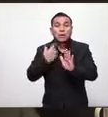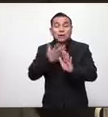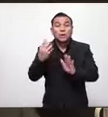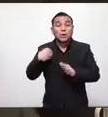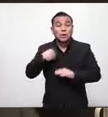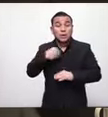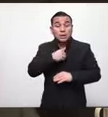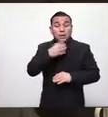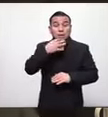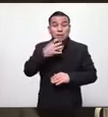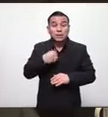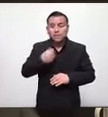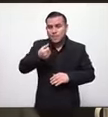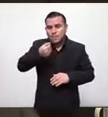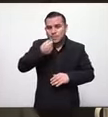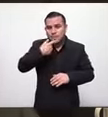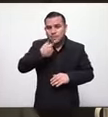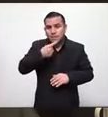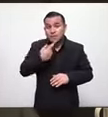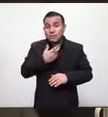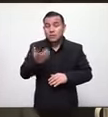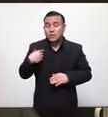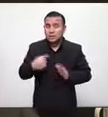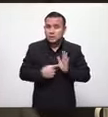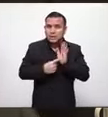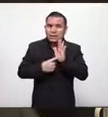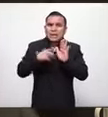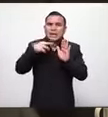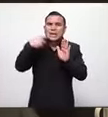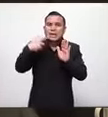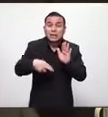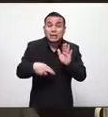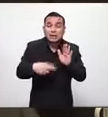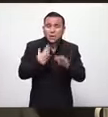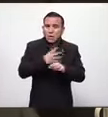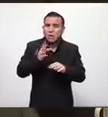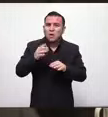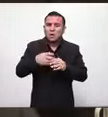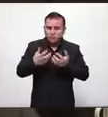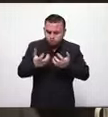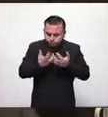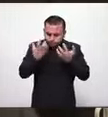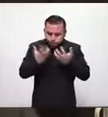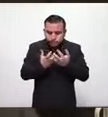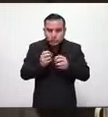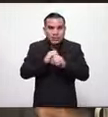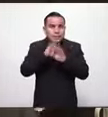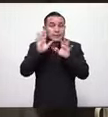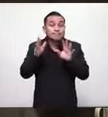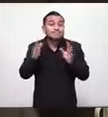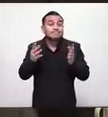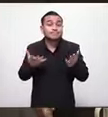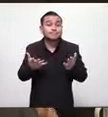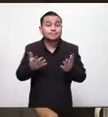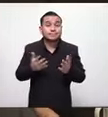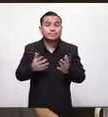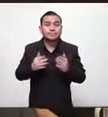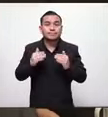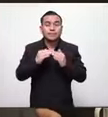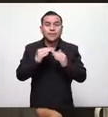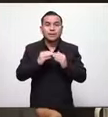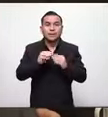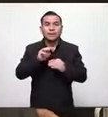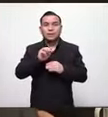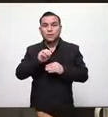llevamos medicina basada en evidencia con muchos estudios aparte de lo que la OMS